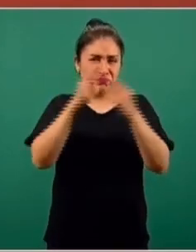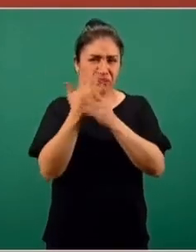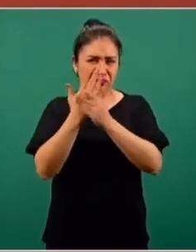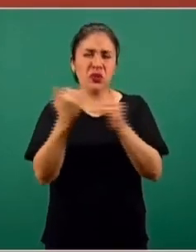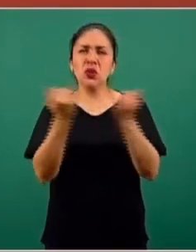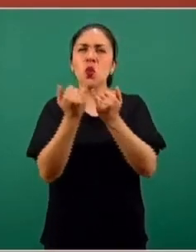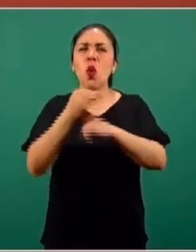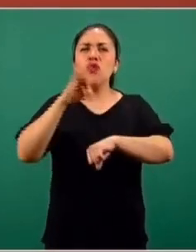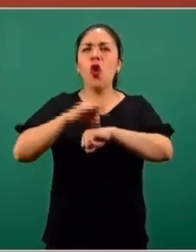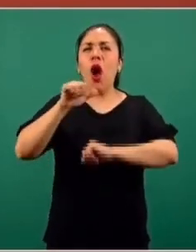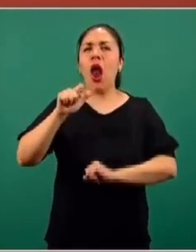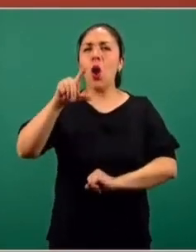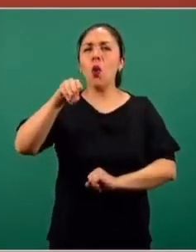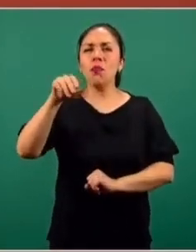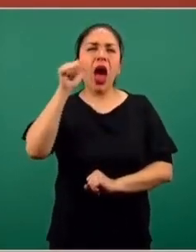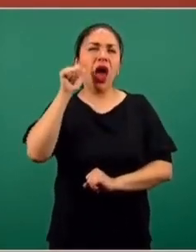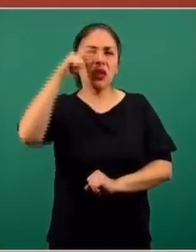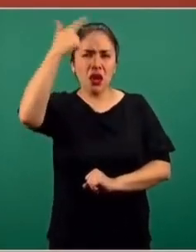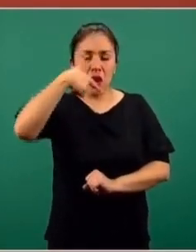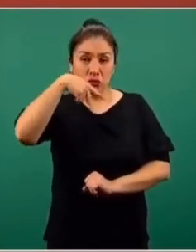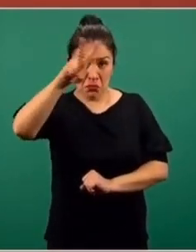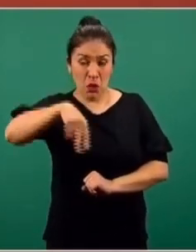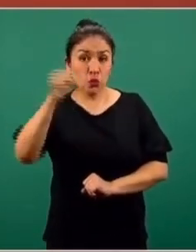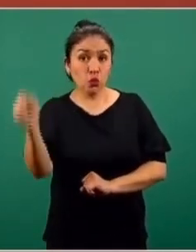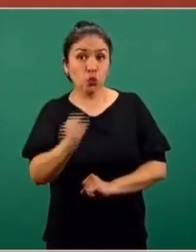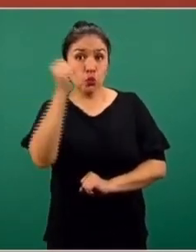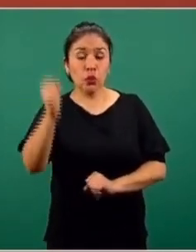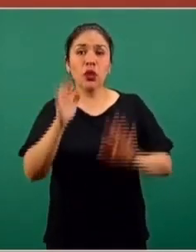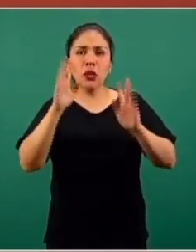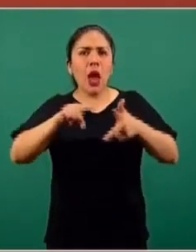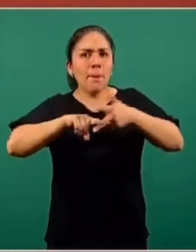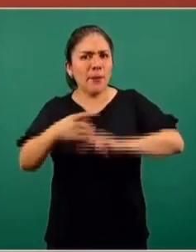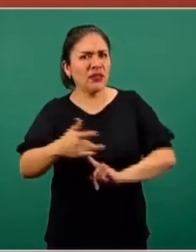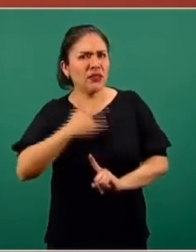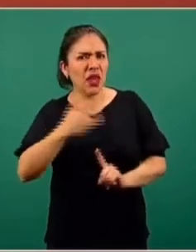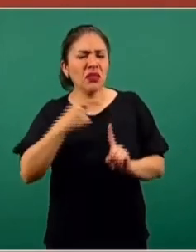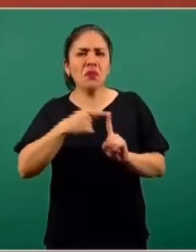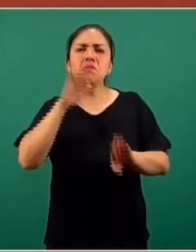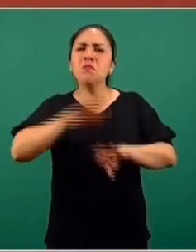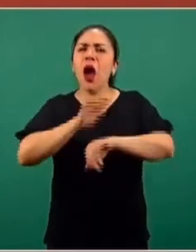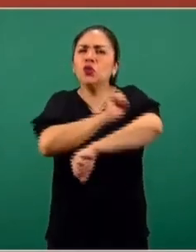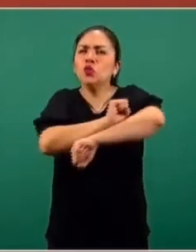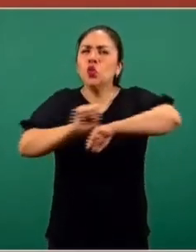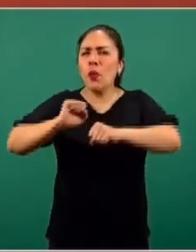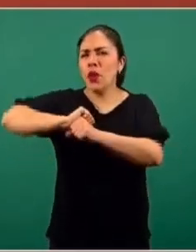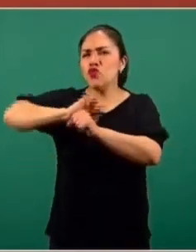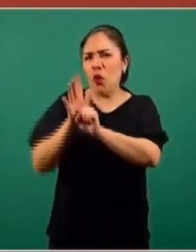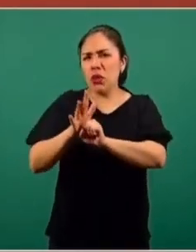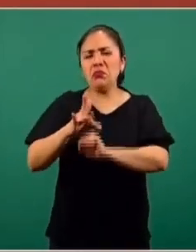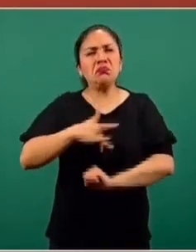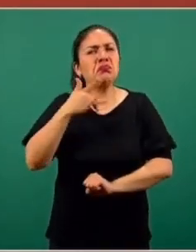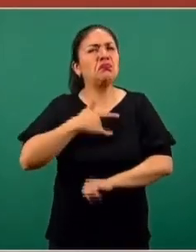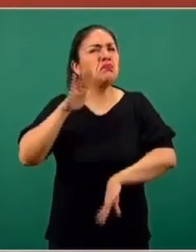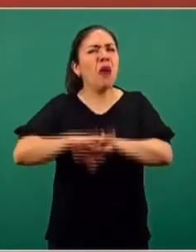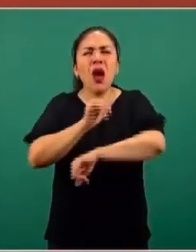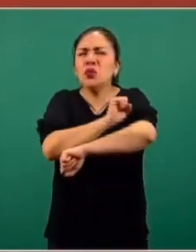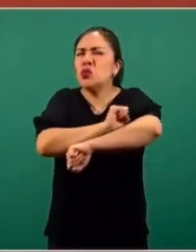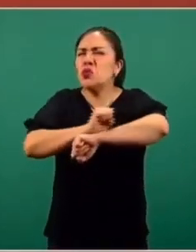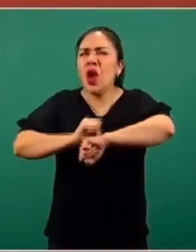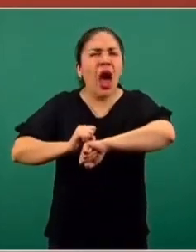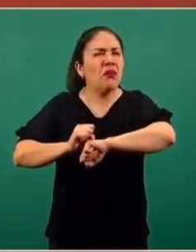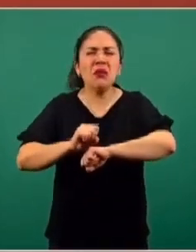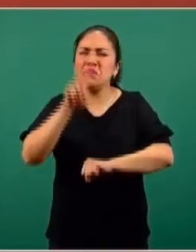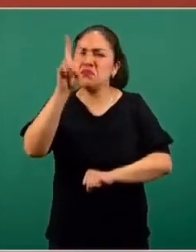Alomía ayer por la noche, afortunadamente abrió con un cuadro clínico de COVID leve, ha tenido síntomas mínimos, básicamente ha tenido